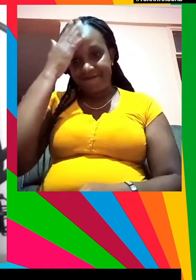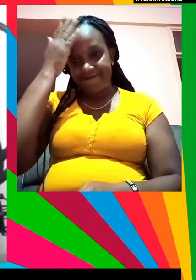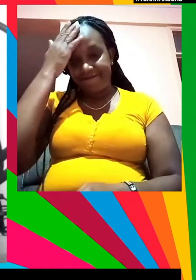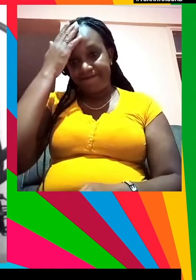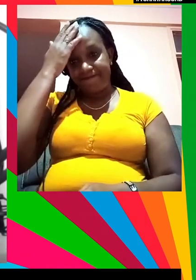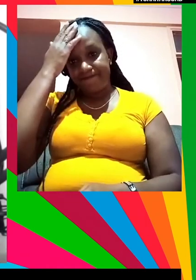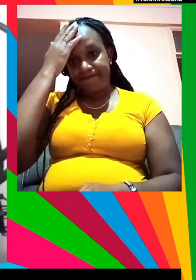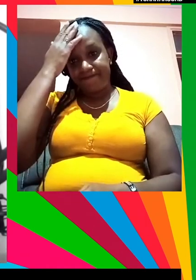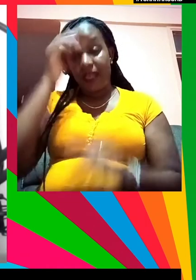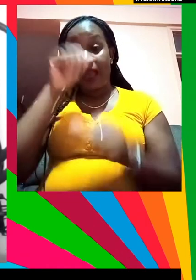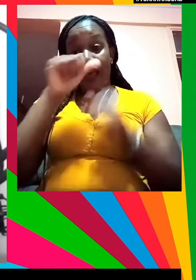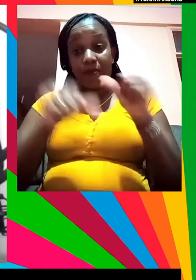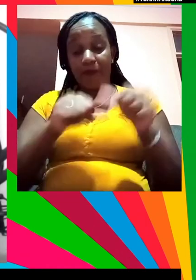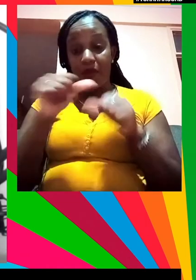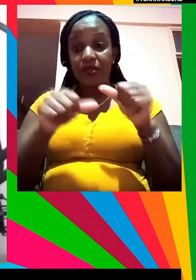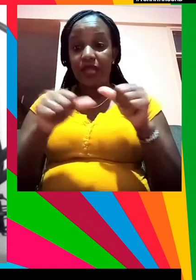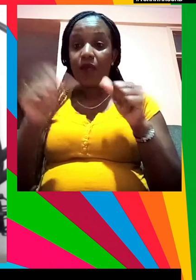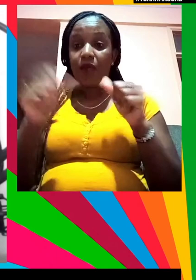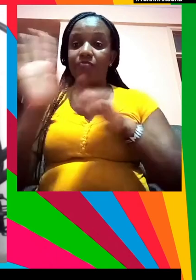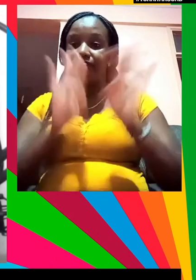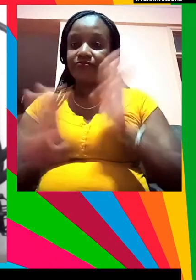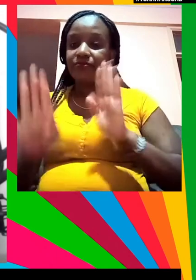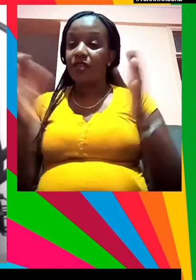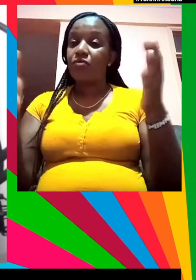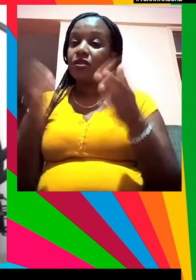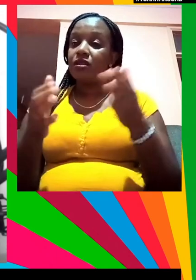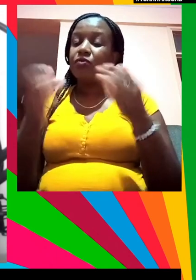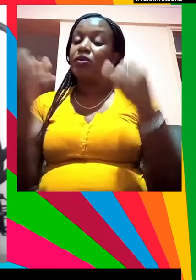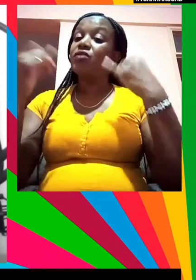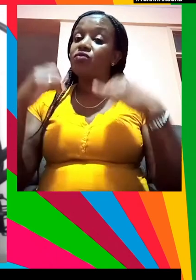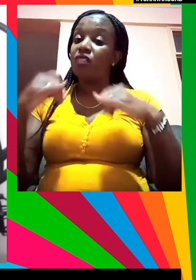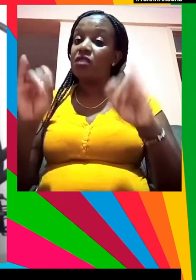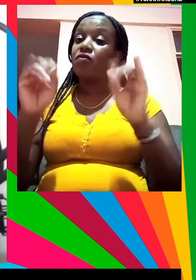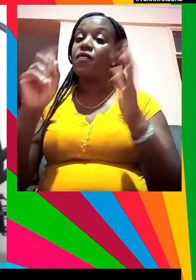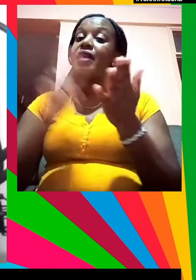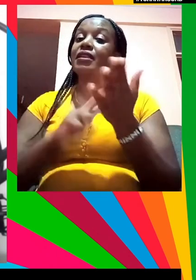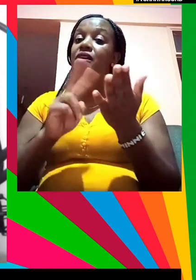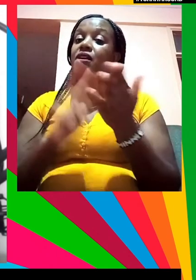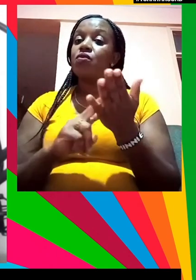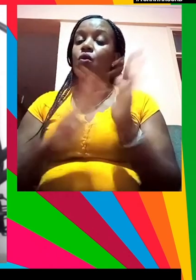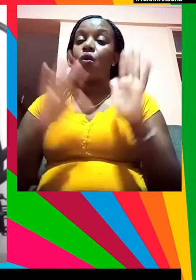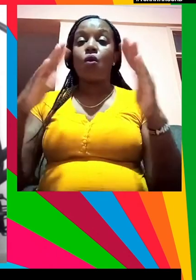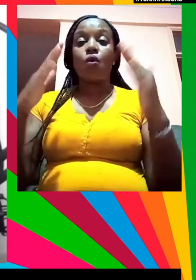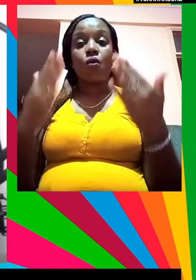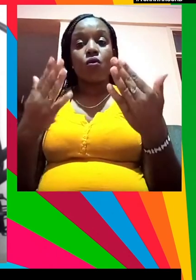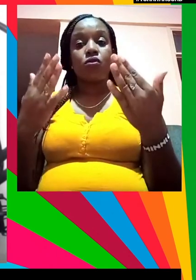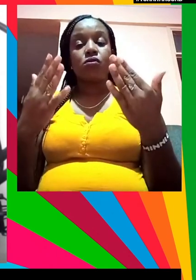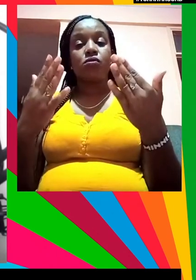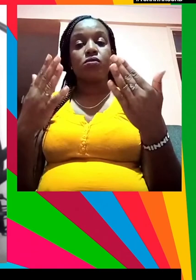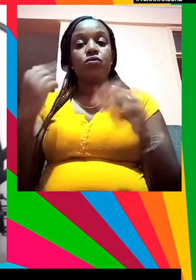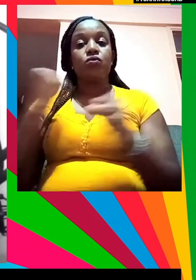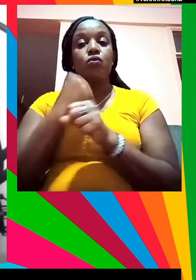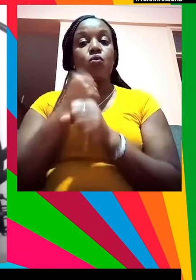los pies a la tierra ser humildes con este sentimiento de continuidad validar y recalibrar nuestros cuerpos en un mundo